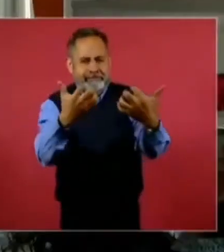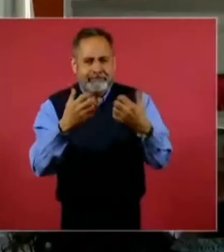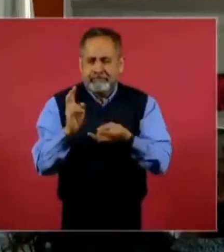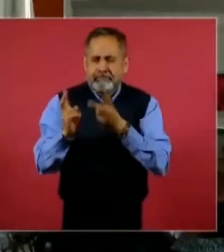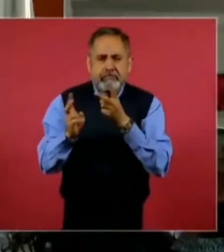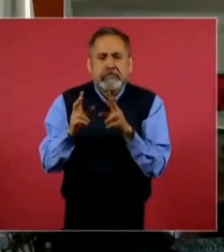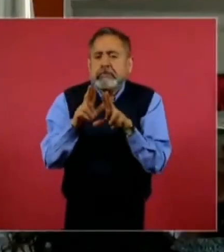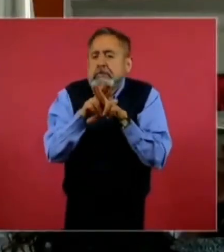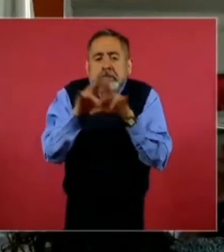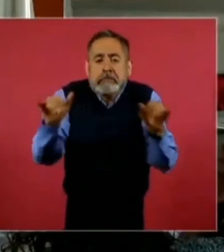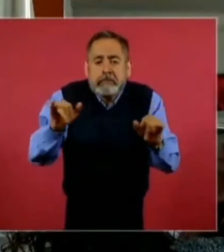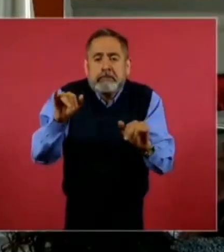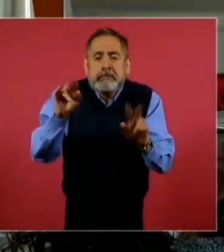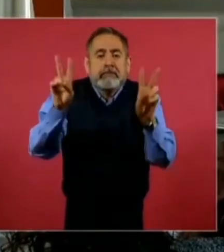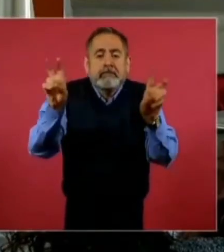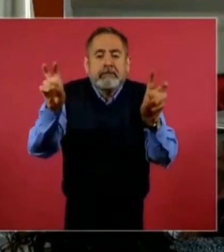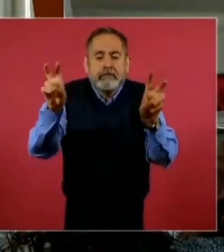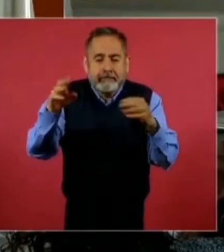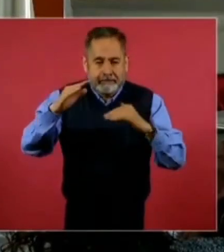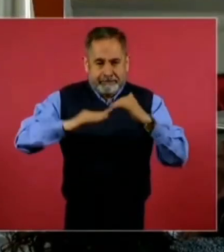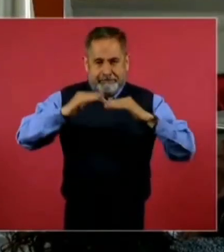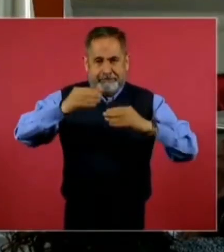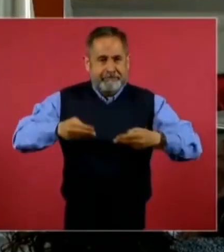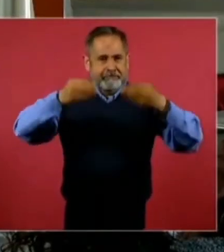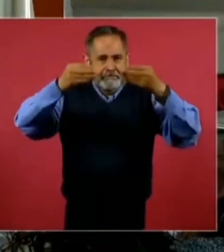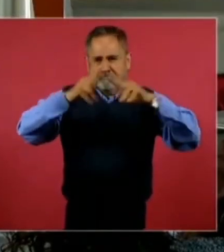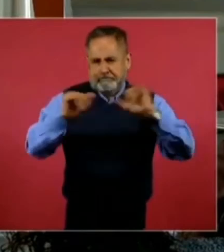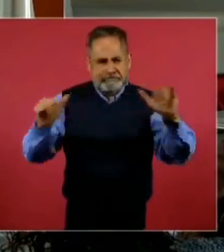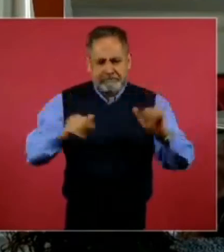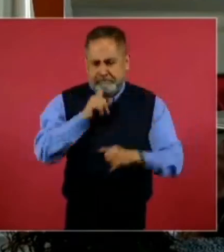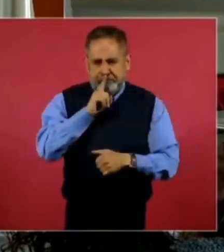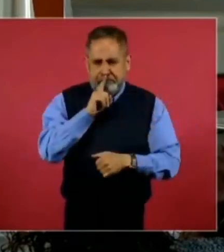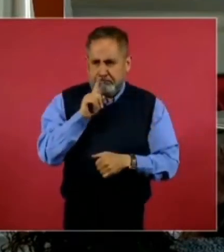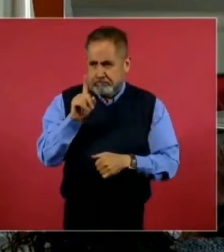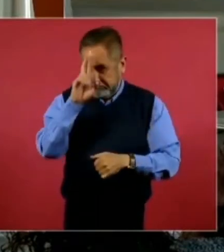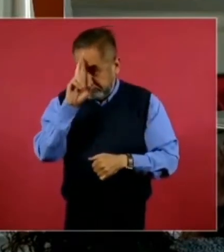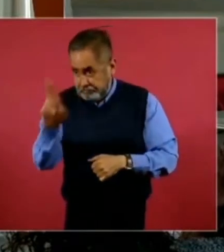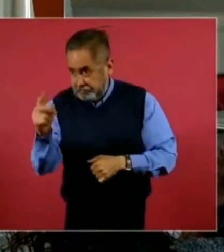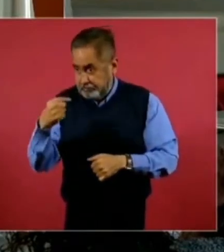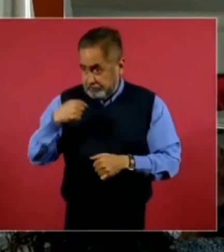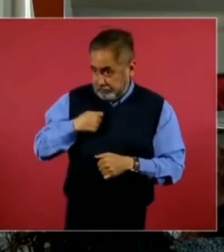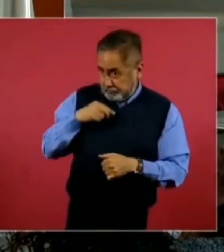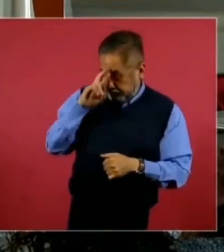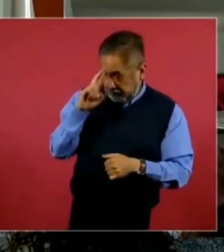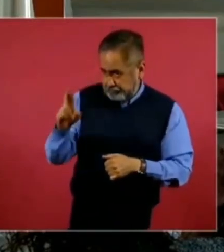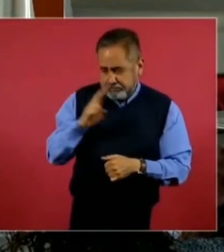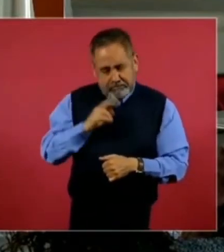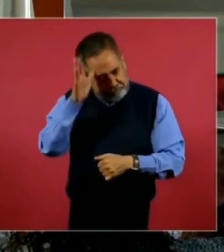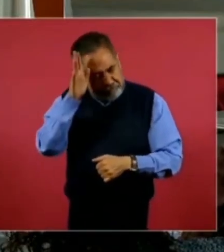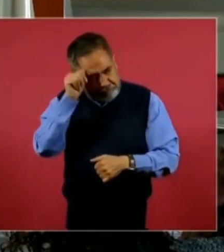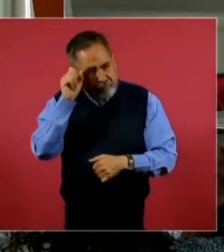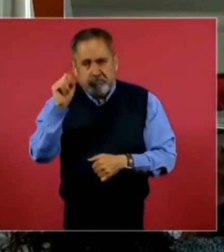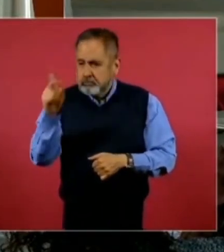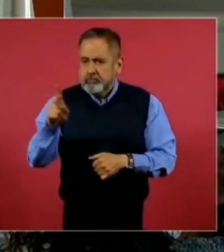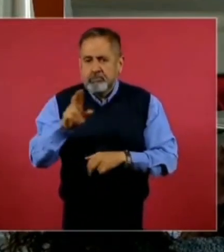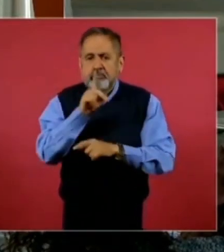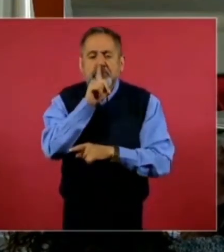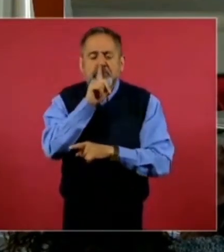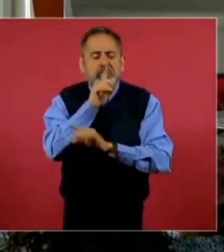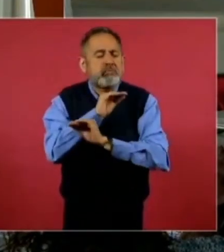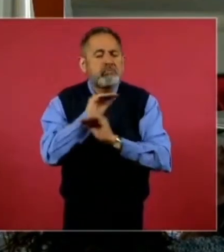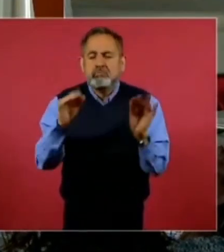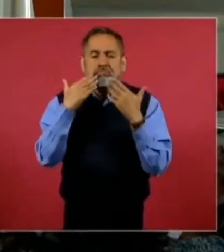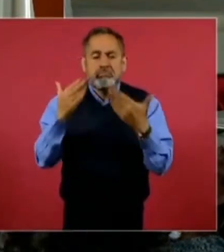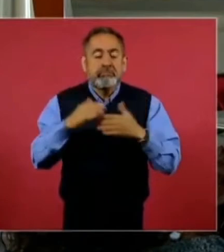el tema del muro, se respetó el acuerdo. Incluso el